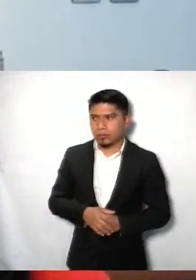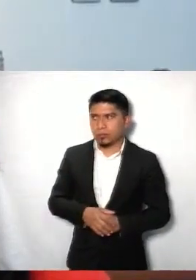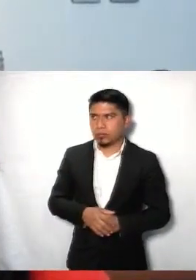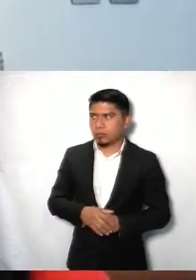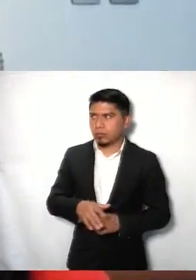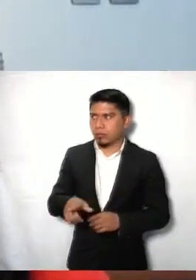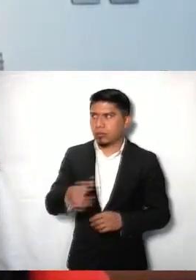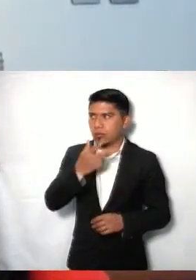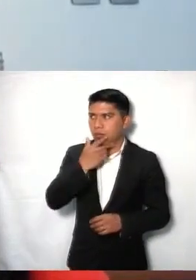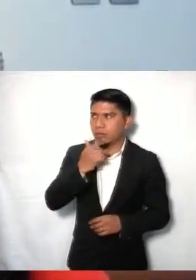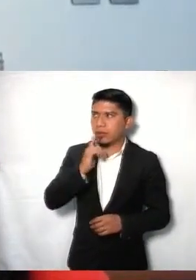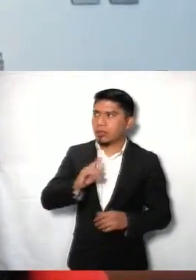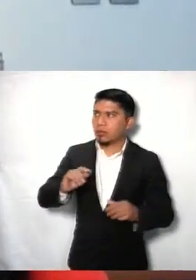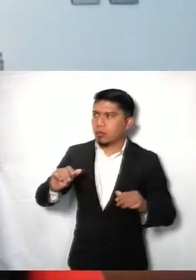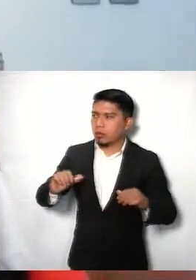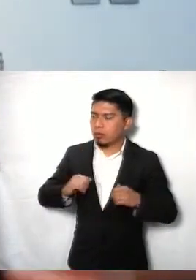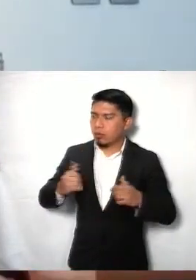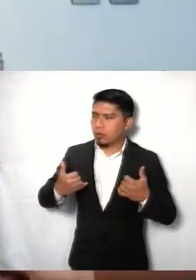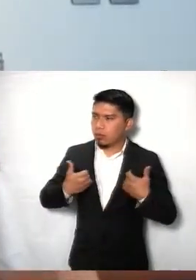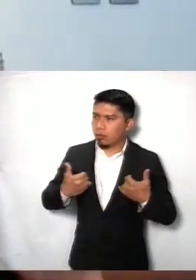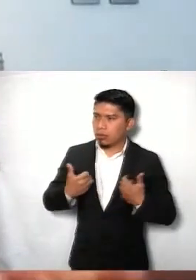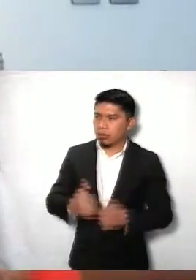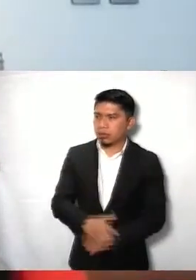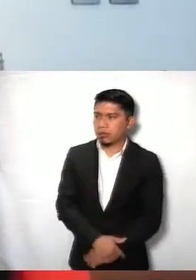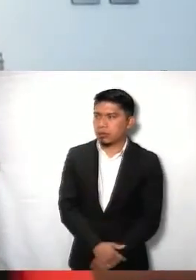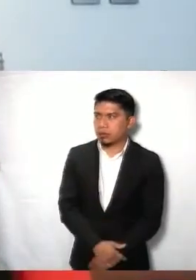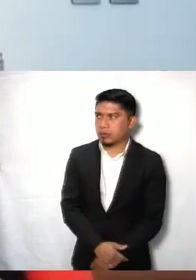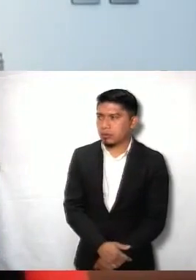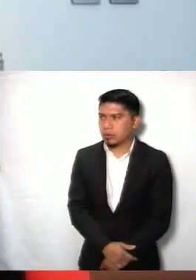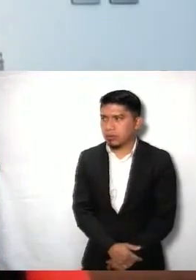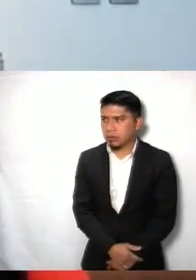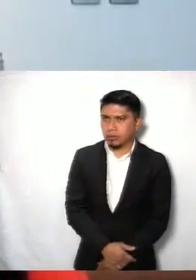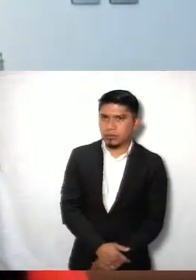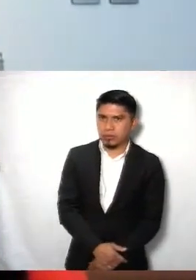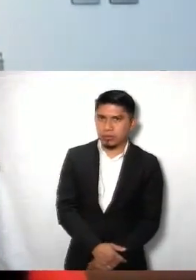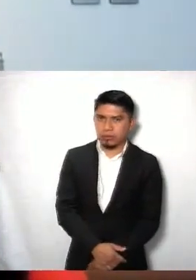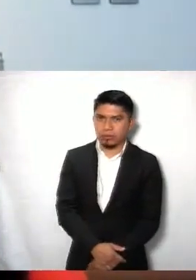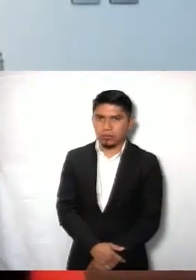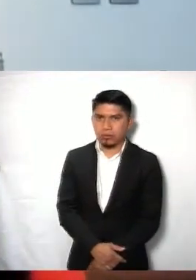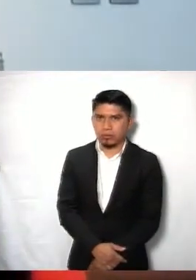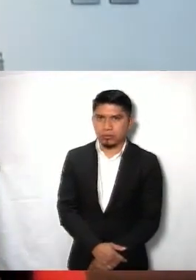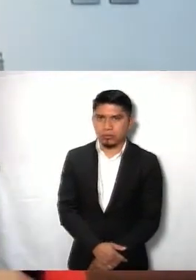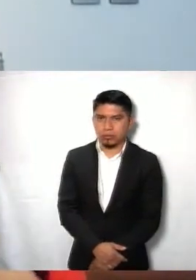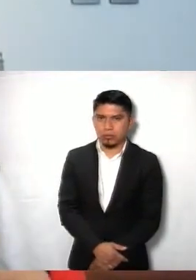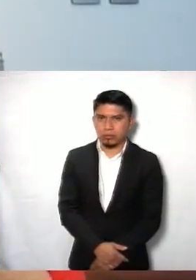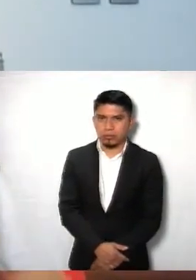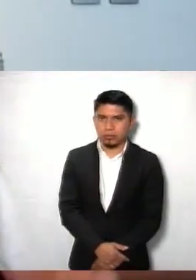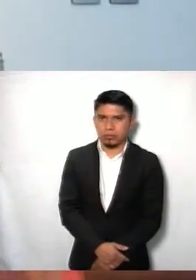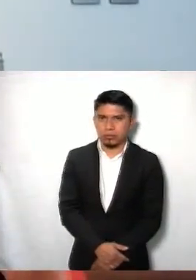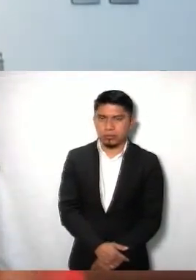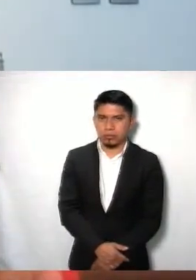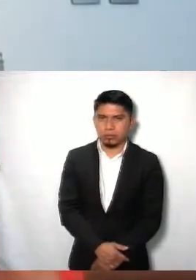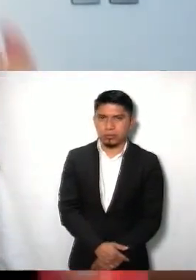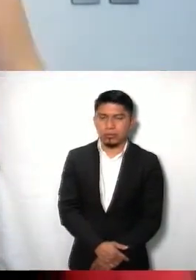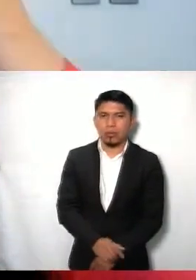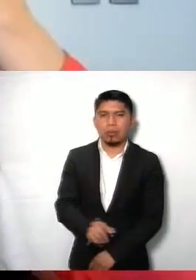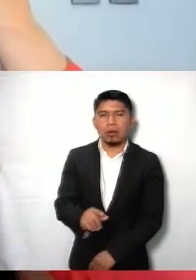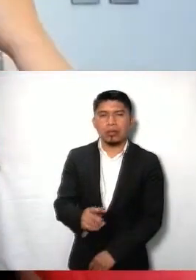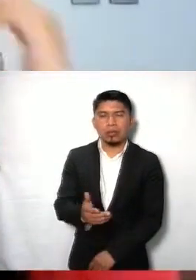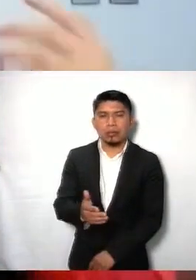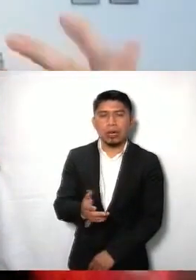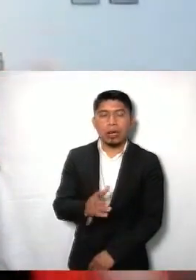jóvenes, con la comunidad universitaria, porque son ustedes quienes tienen muy poco, ya los